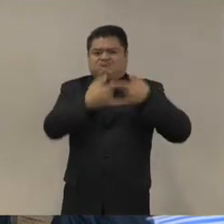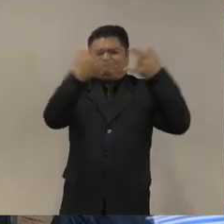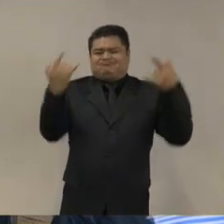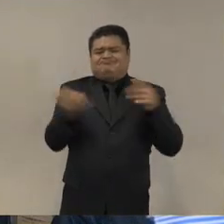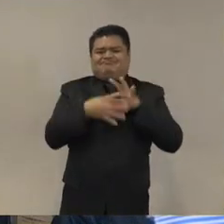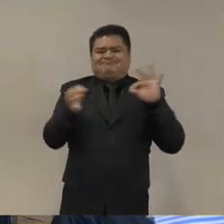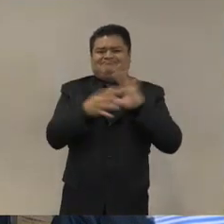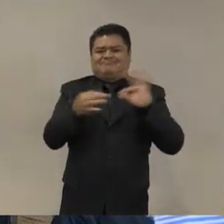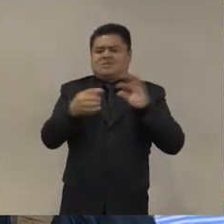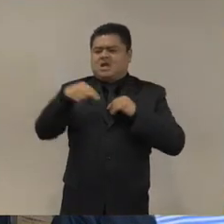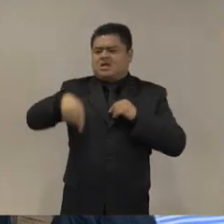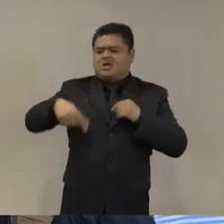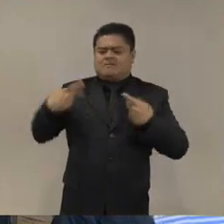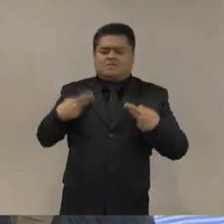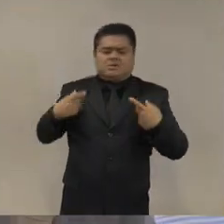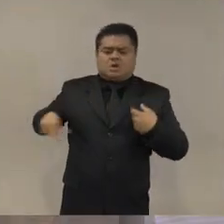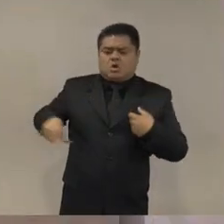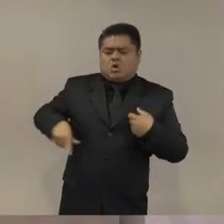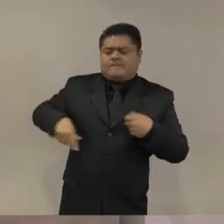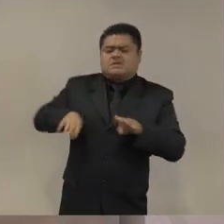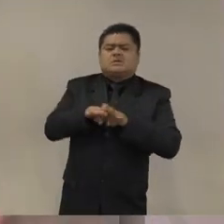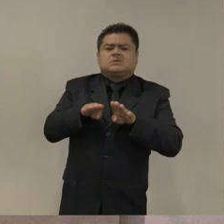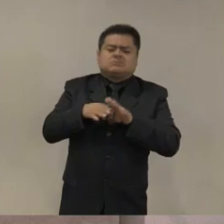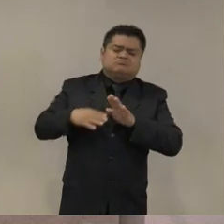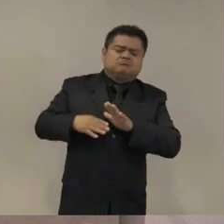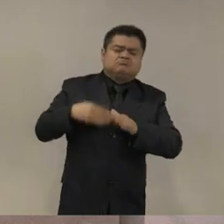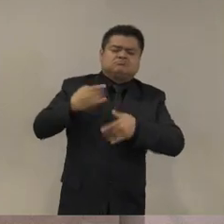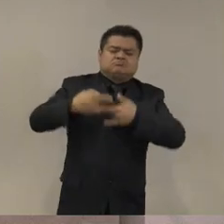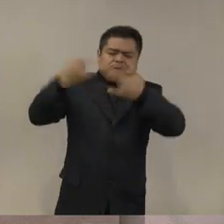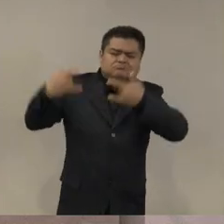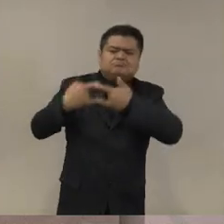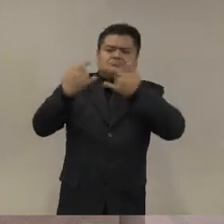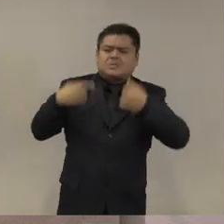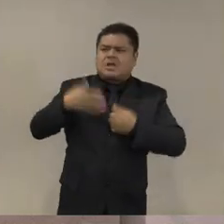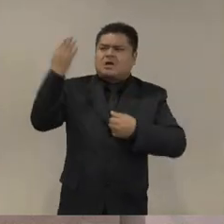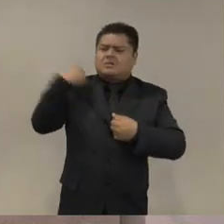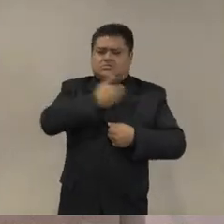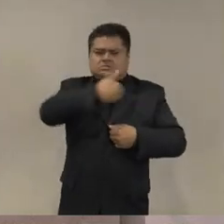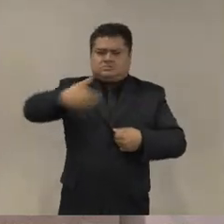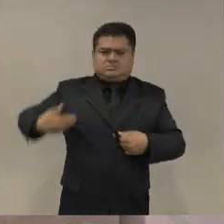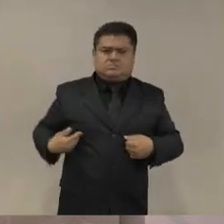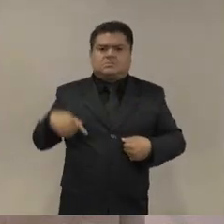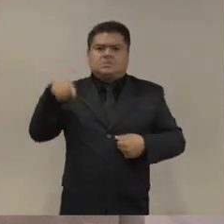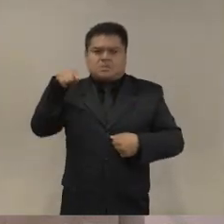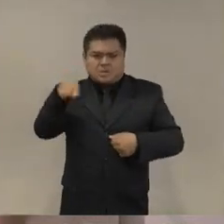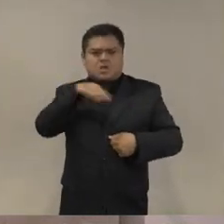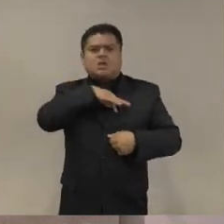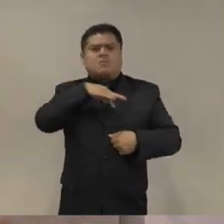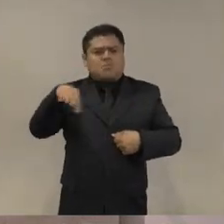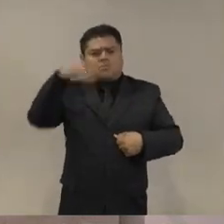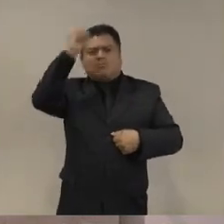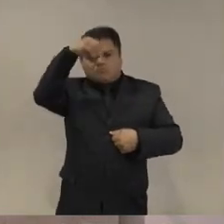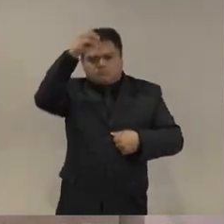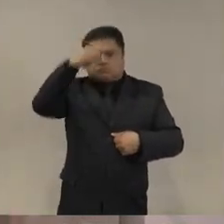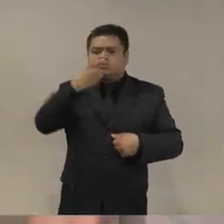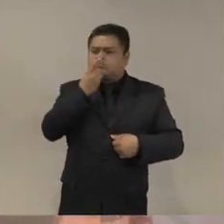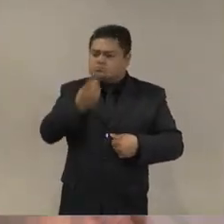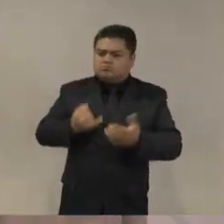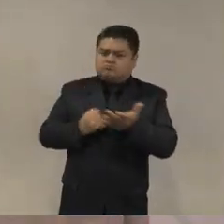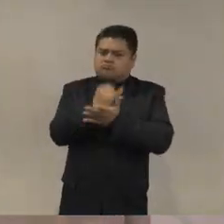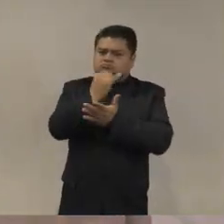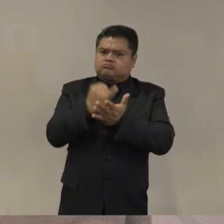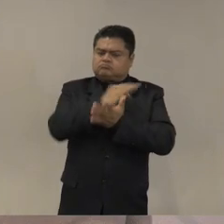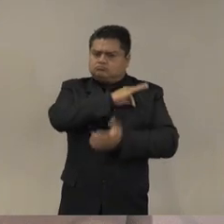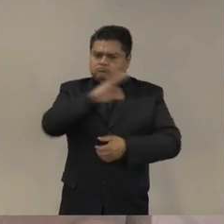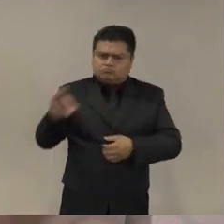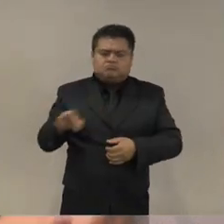en donde el presidente si tenía un voto de calidad y una opinión de calidad pero dependía a